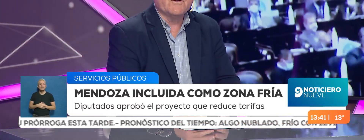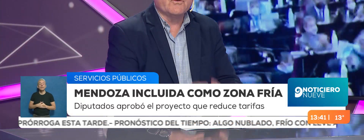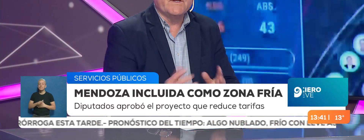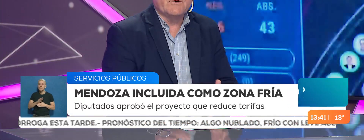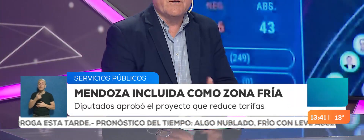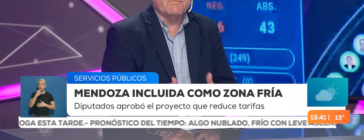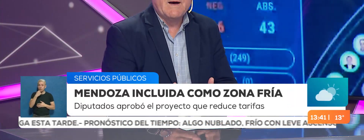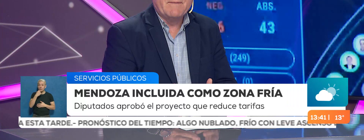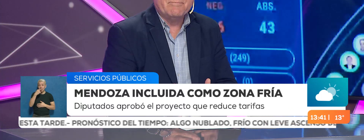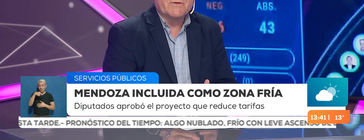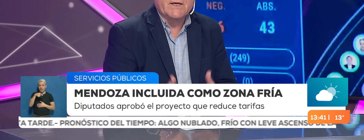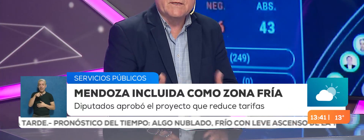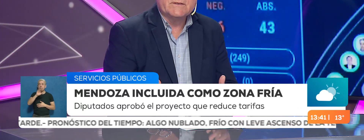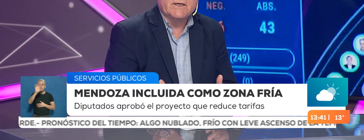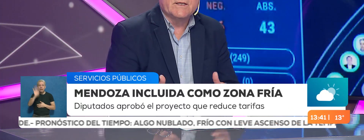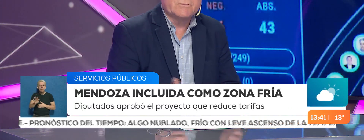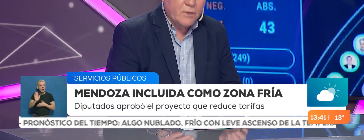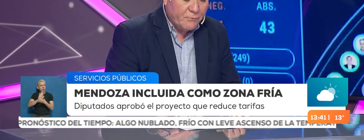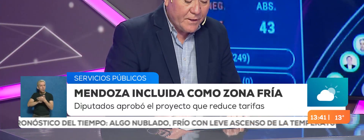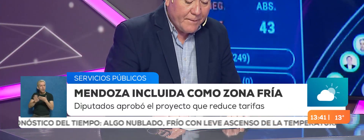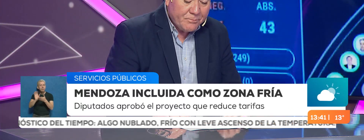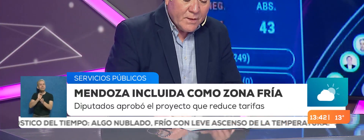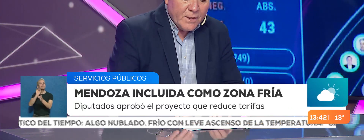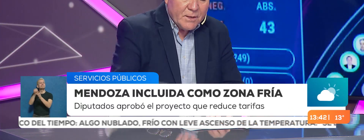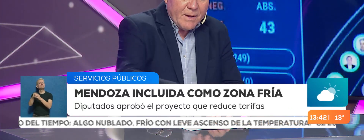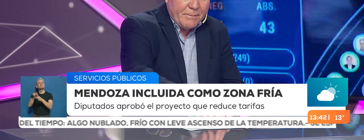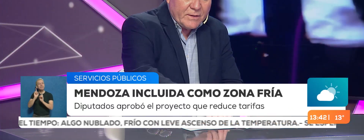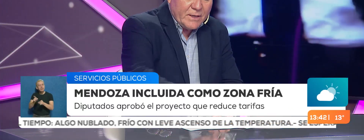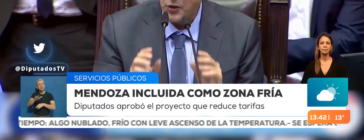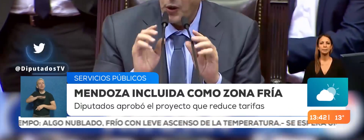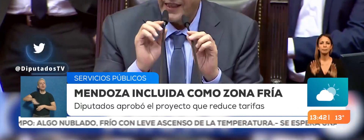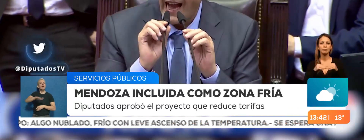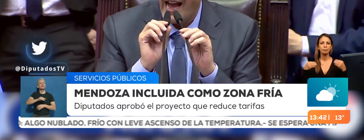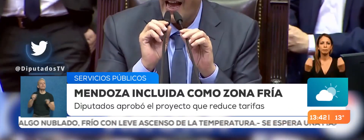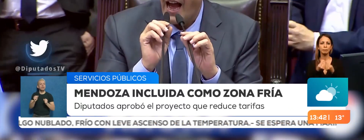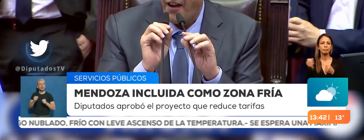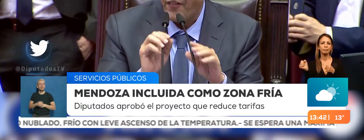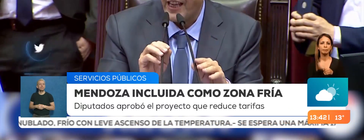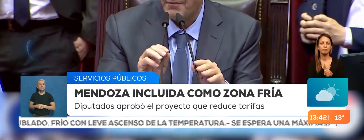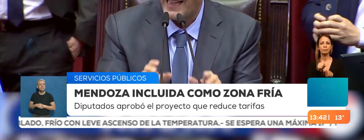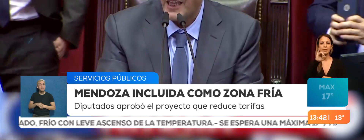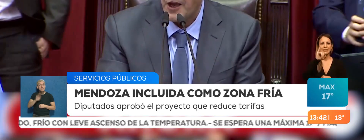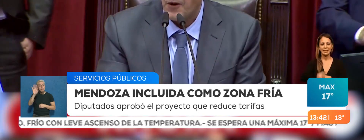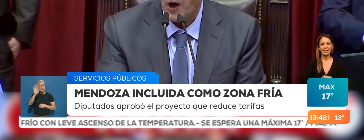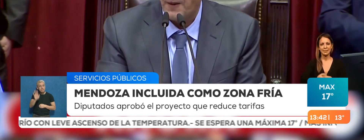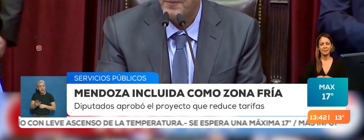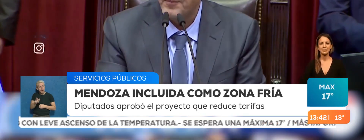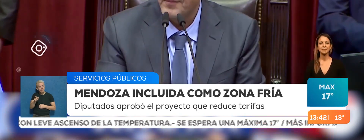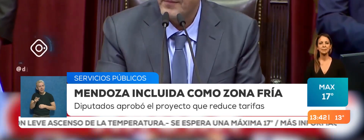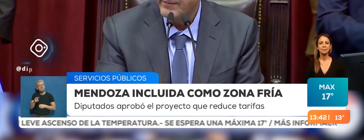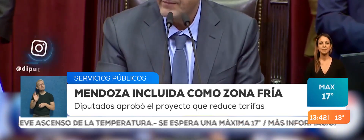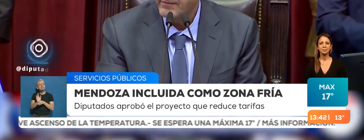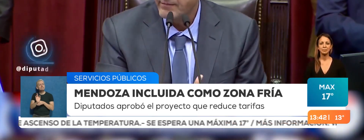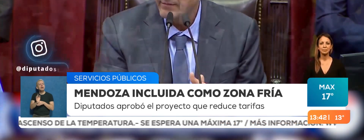Mendoza fue incluida ahora en un mapa que es el de zona fría. Este mapa tiene que ver concretamente con un fondo fiduciario que